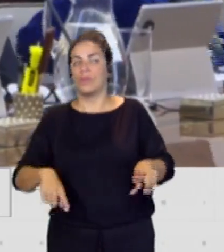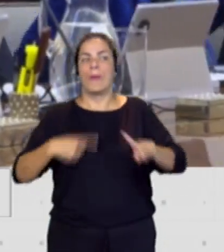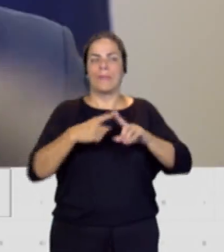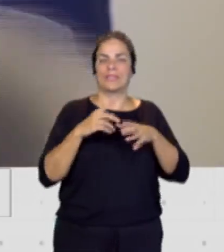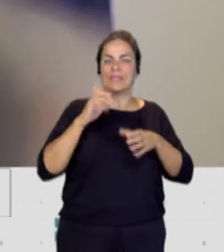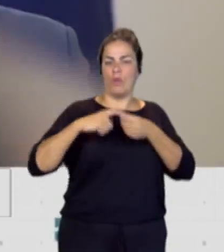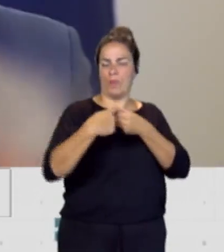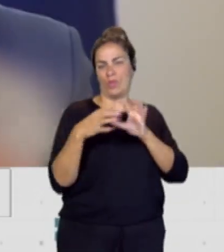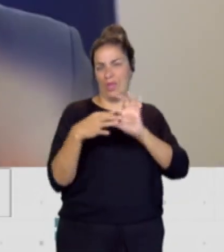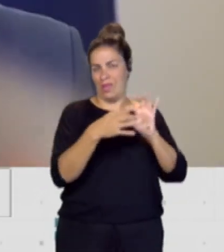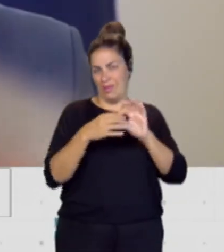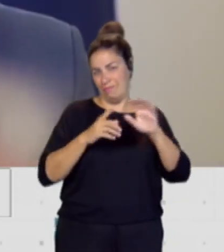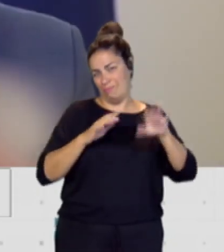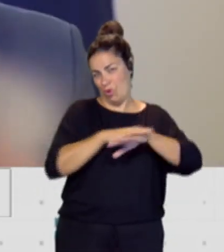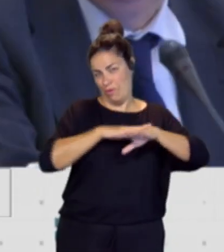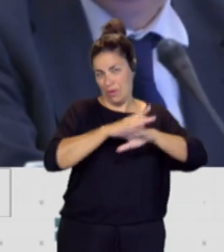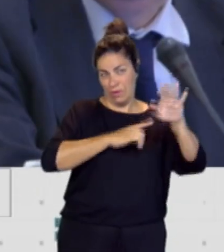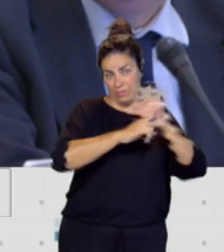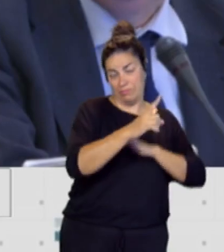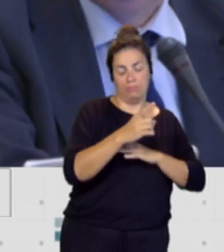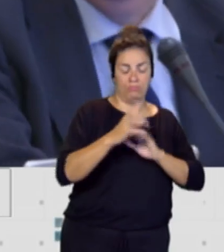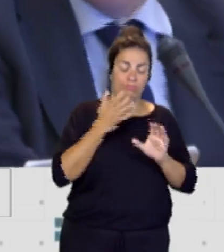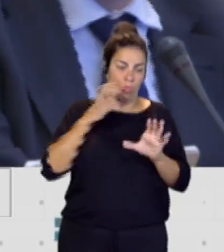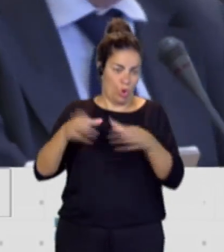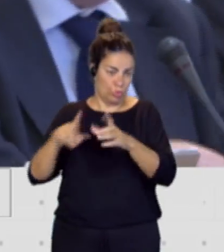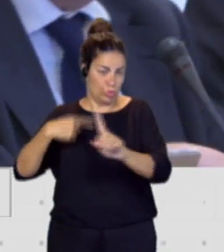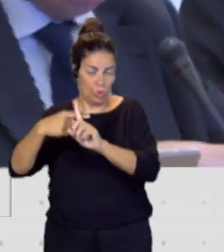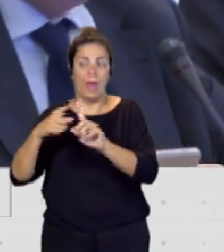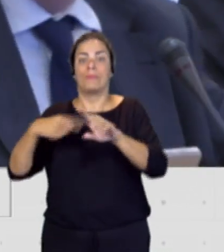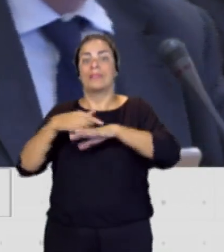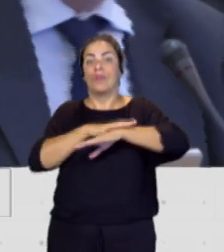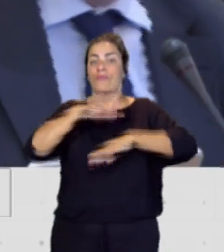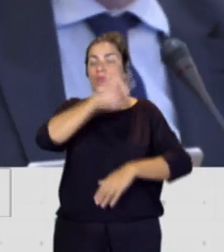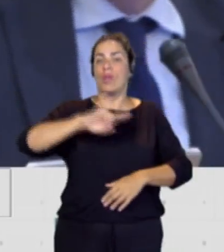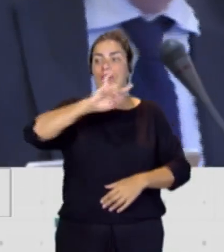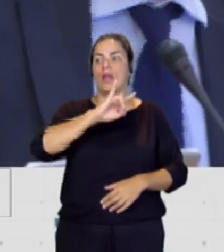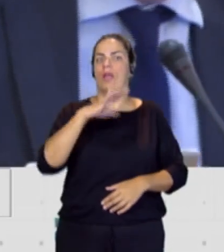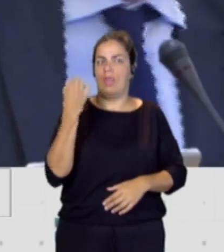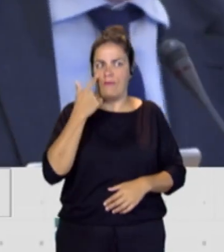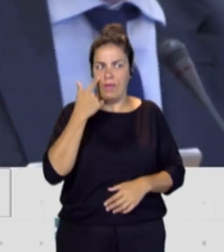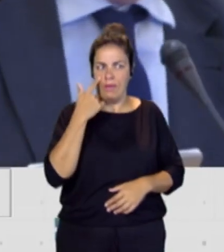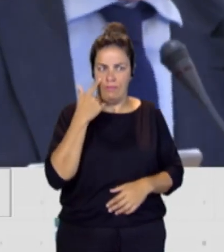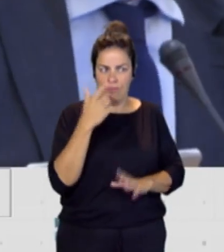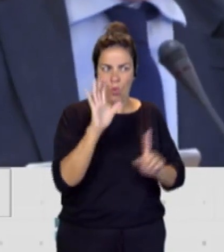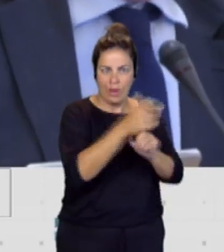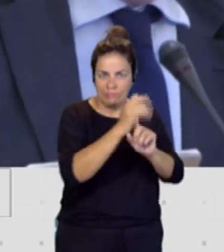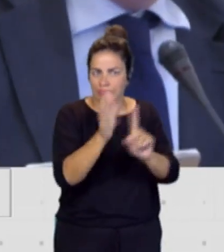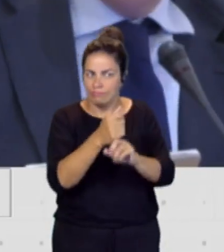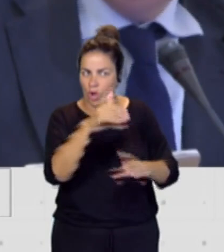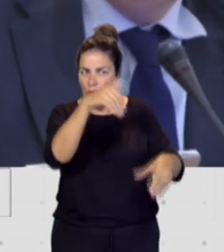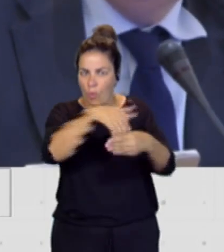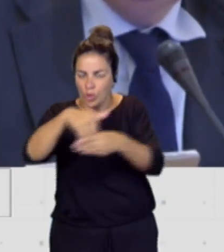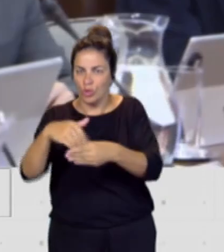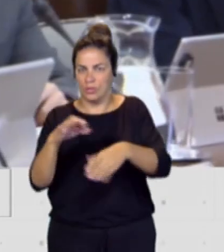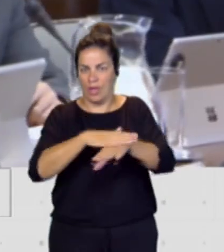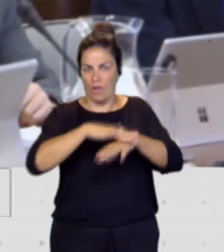progresista en este caso de sumar. Y el gobierno de Canarias tiene que atar los votos de los partidos que conforman el gobierno de